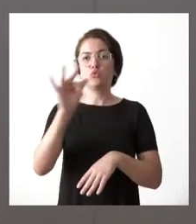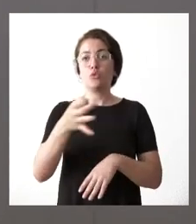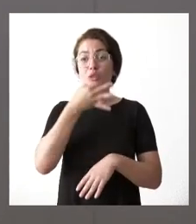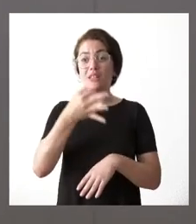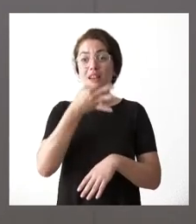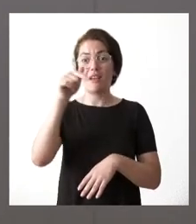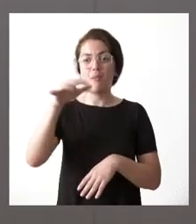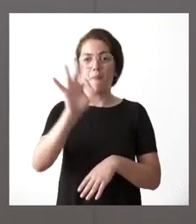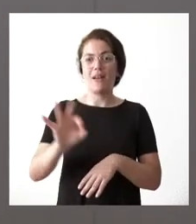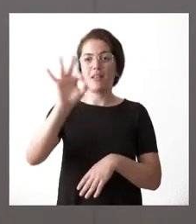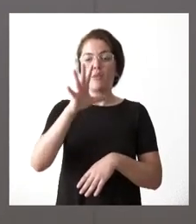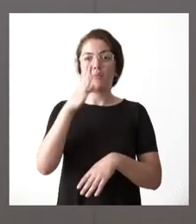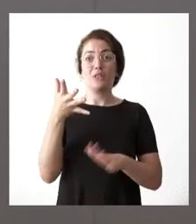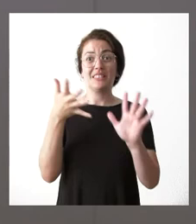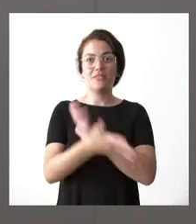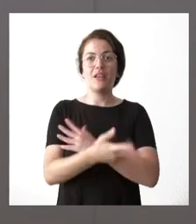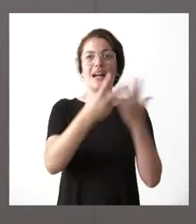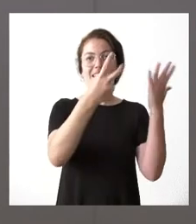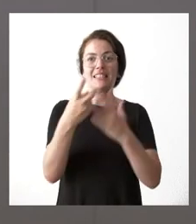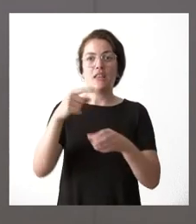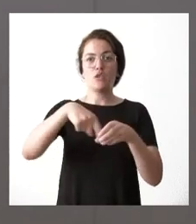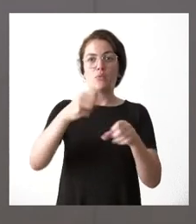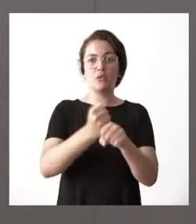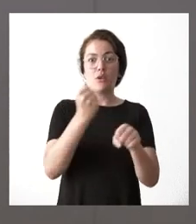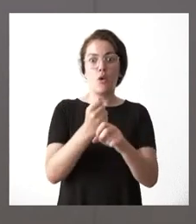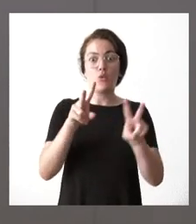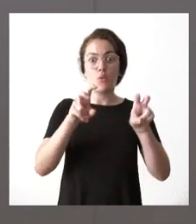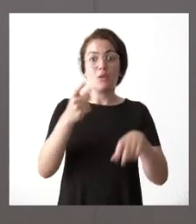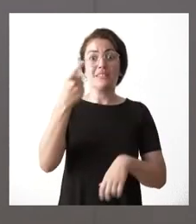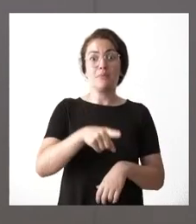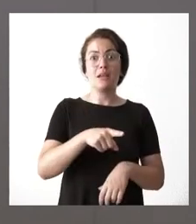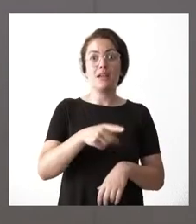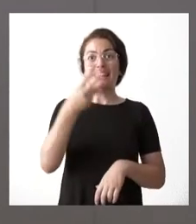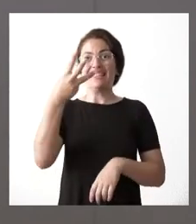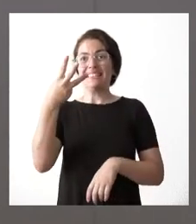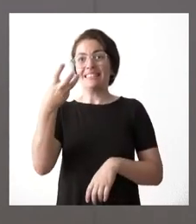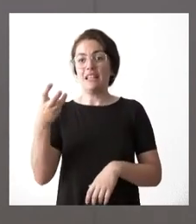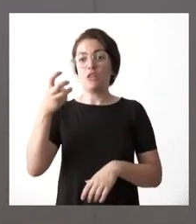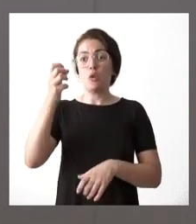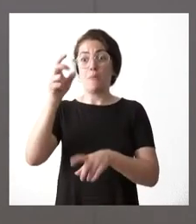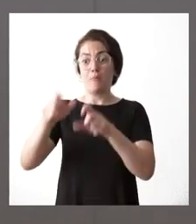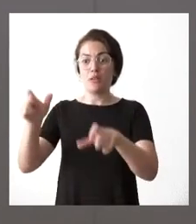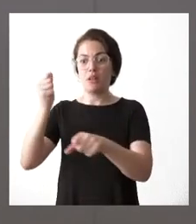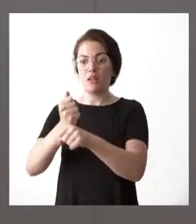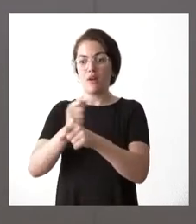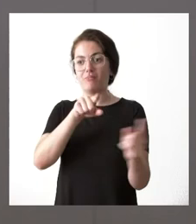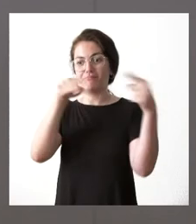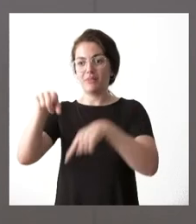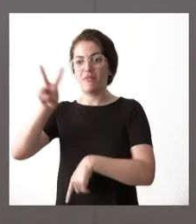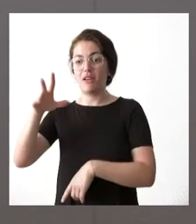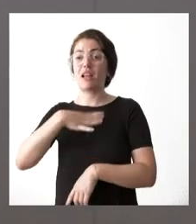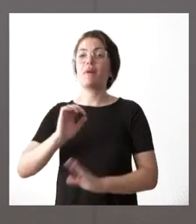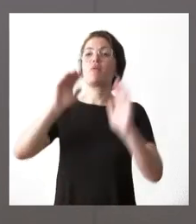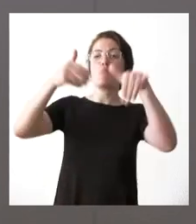trabajo nuevos suponen 300 trabajadores que se habían desplazado a Valladolid que puedan retornar a su puesto de trabajo en definitiva más de mil personas